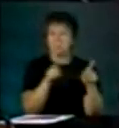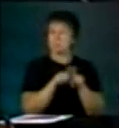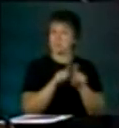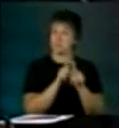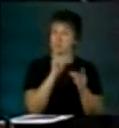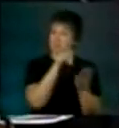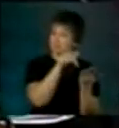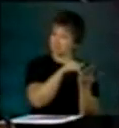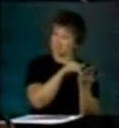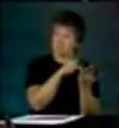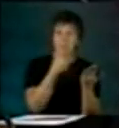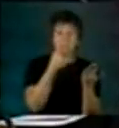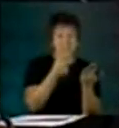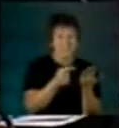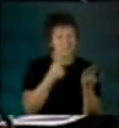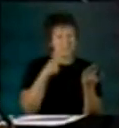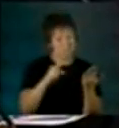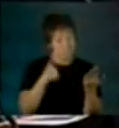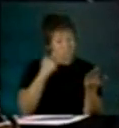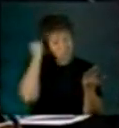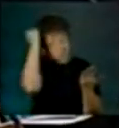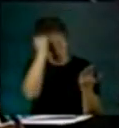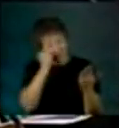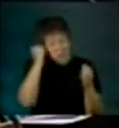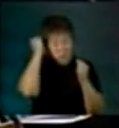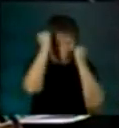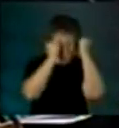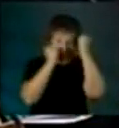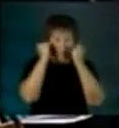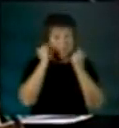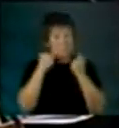y con la cual soñamos, tal vez.